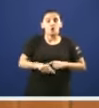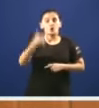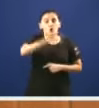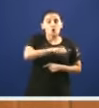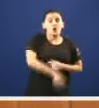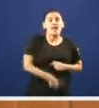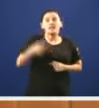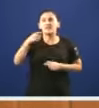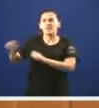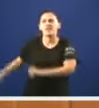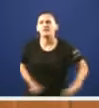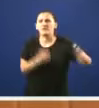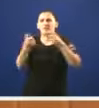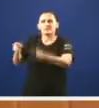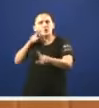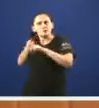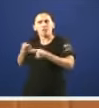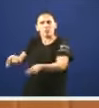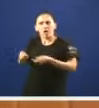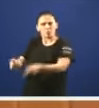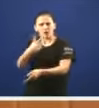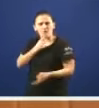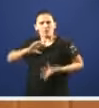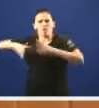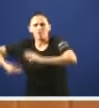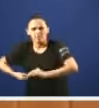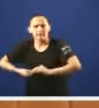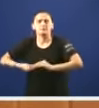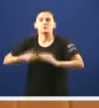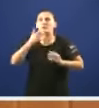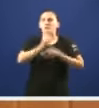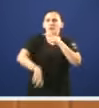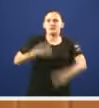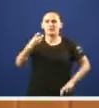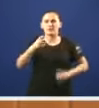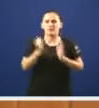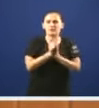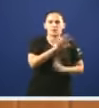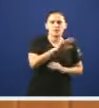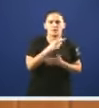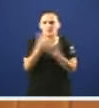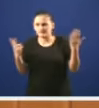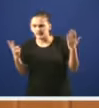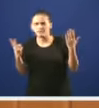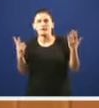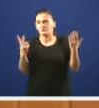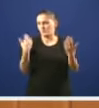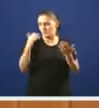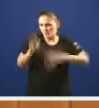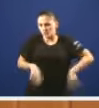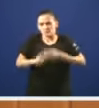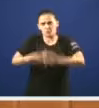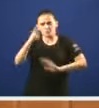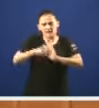defender o sector dotando os mecanismos axeitados como prova disto son as modificacións dos artigos 5 e das asete recente modificación do